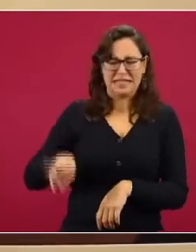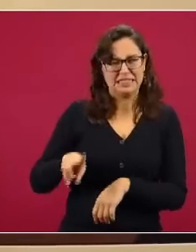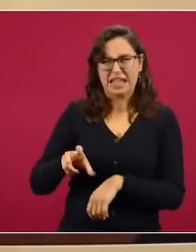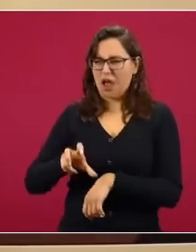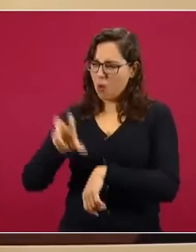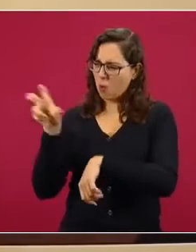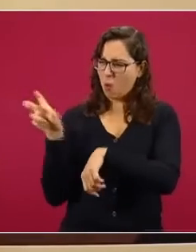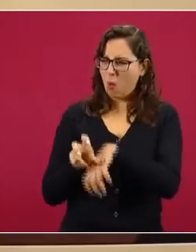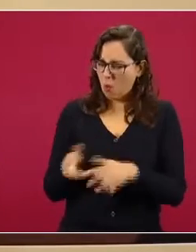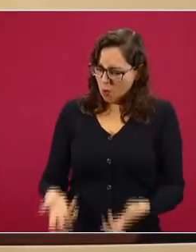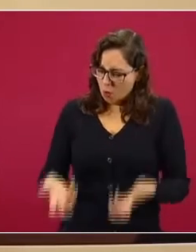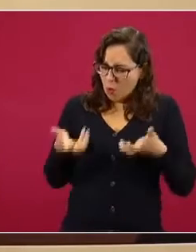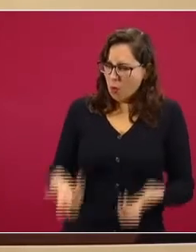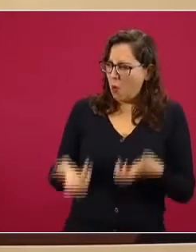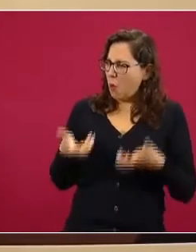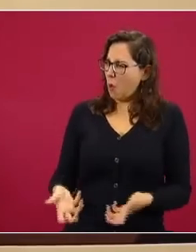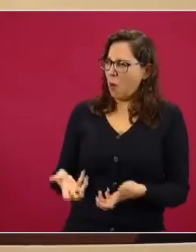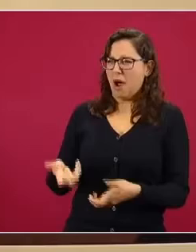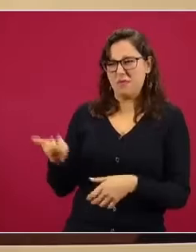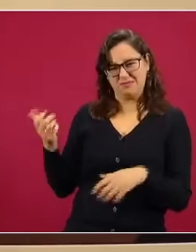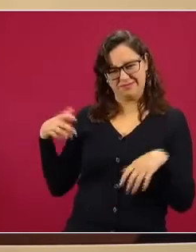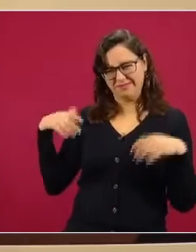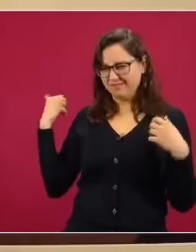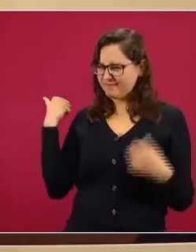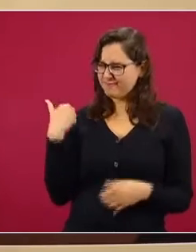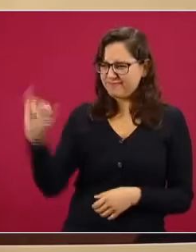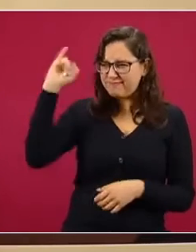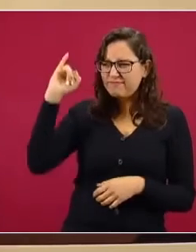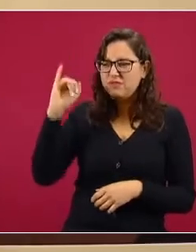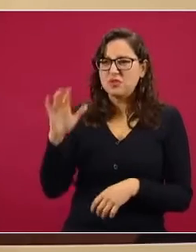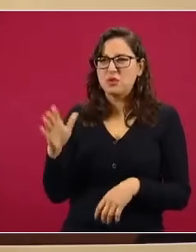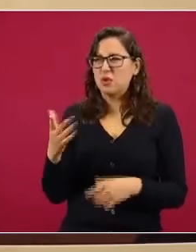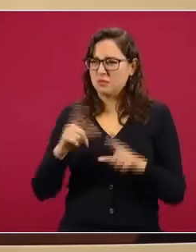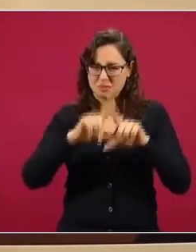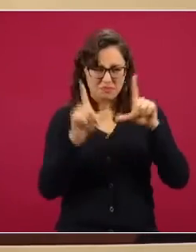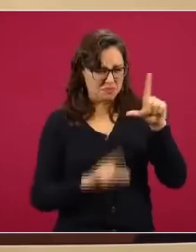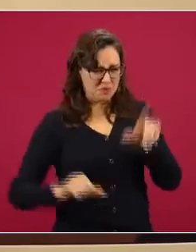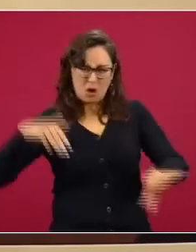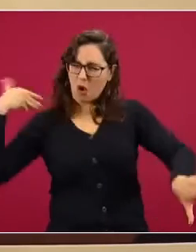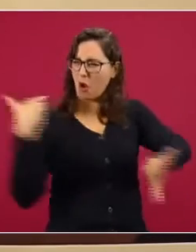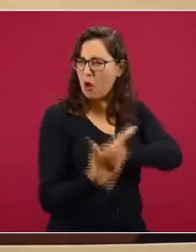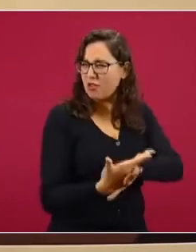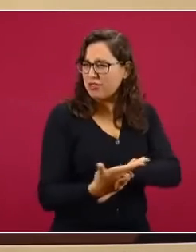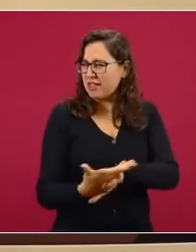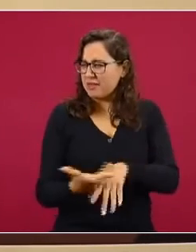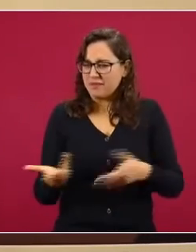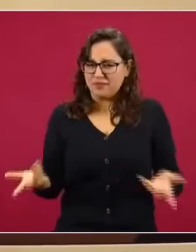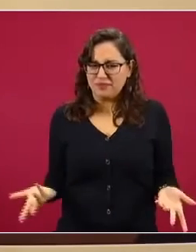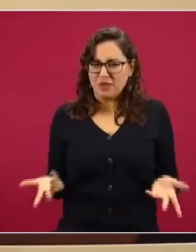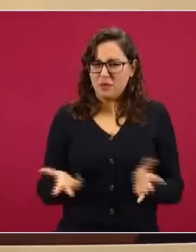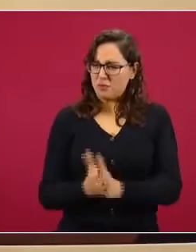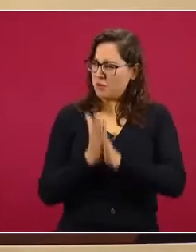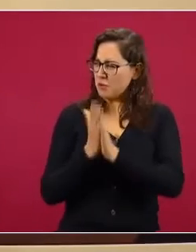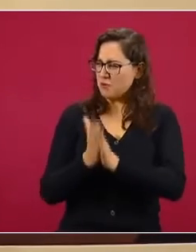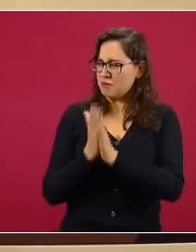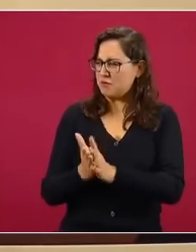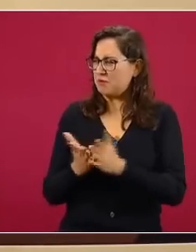a otro país roto con la que le están cayendo a ustedes para usar una frase bien